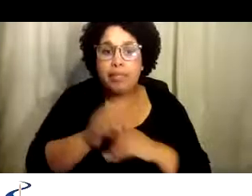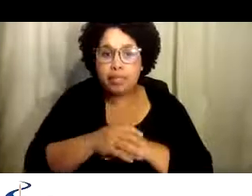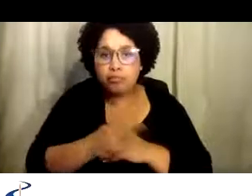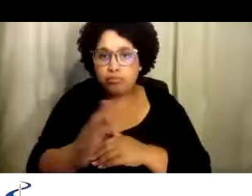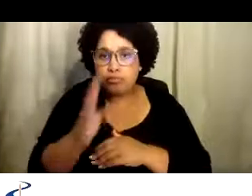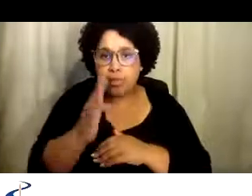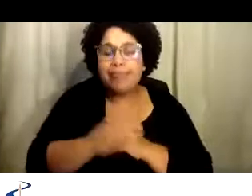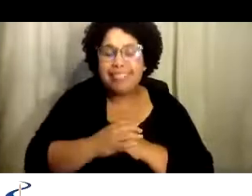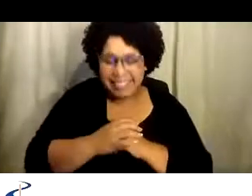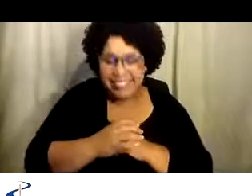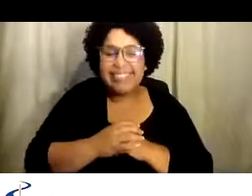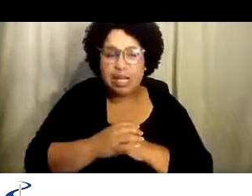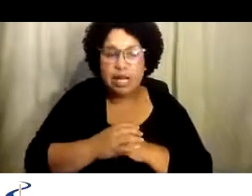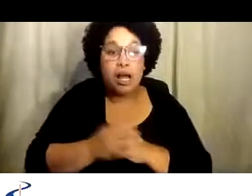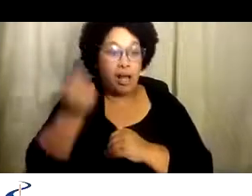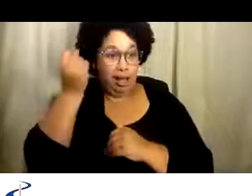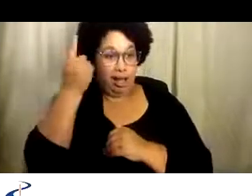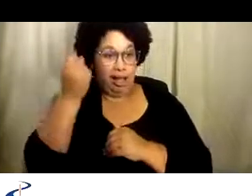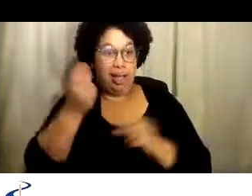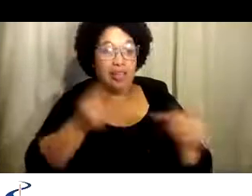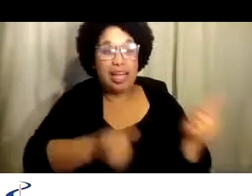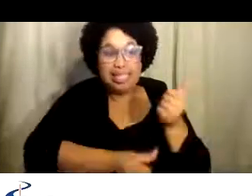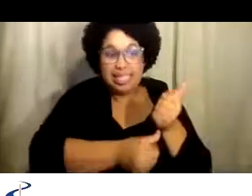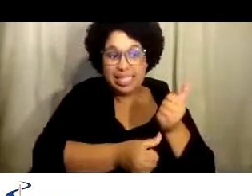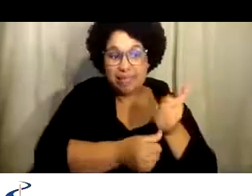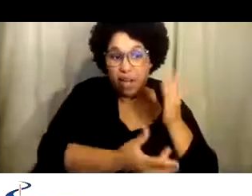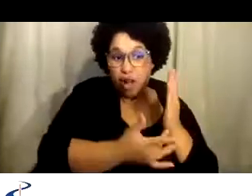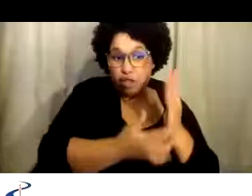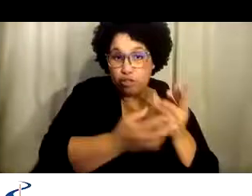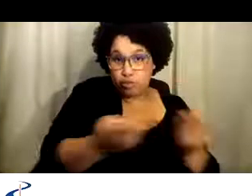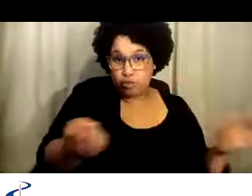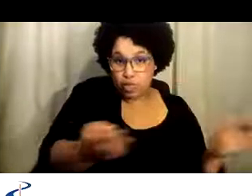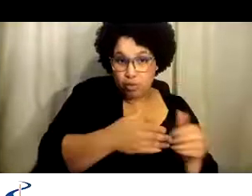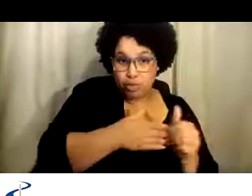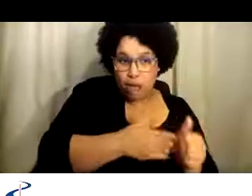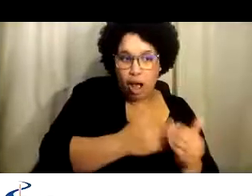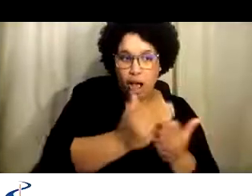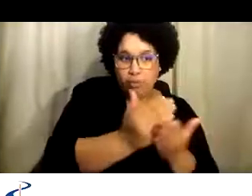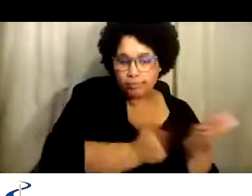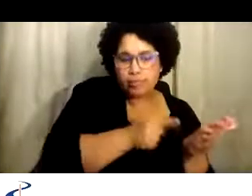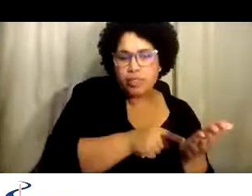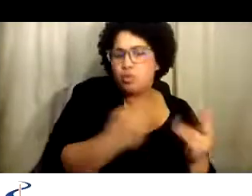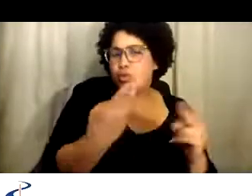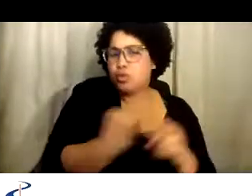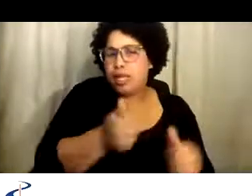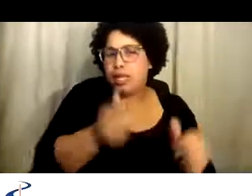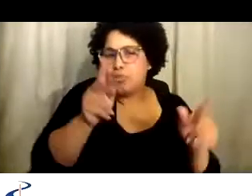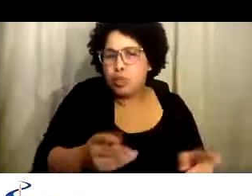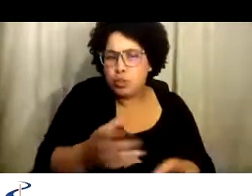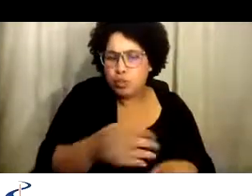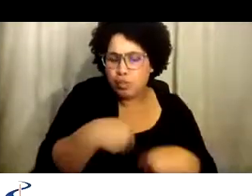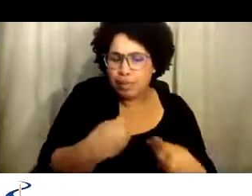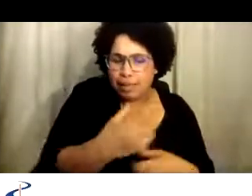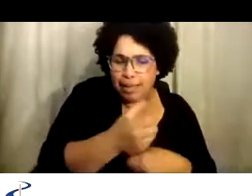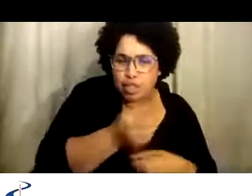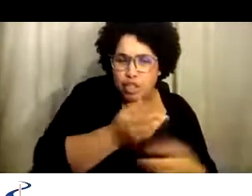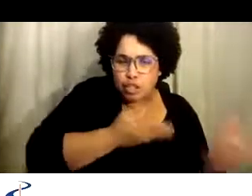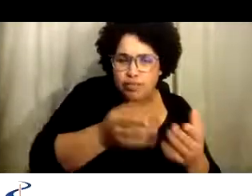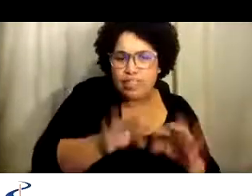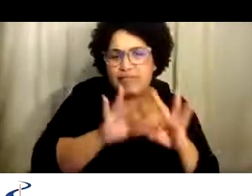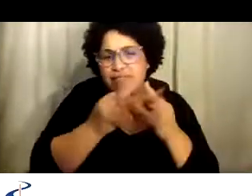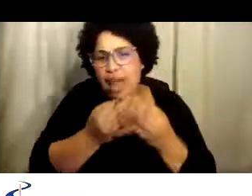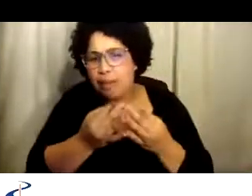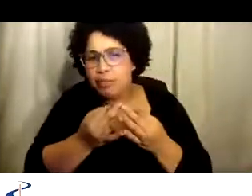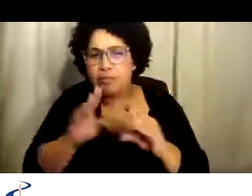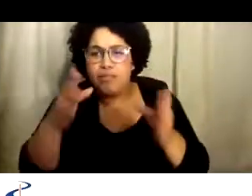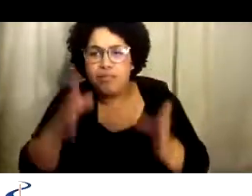personalmente también por medio de correo electrónico. Y esta guía de tecnología asistiva está disponible y eso se